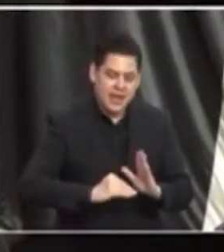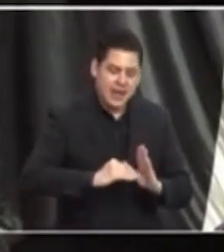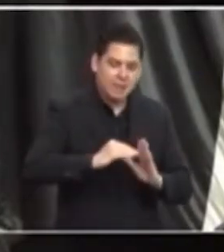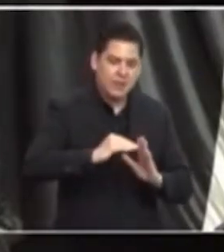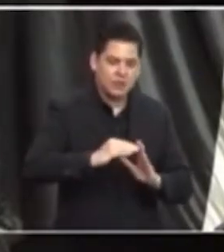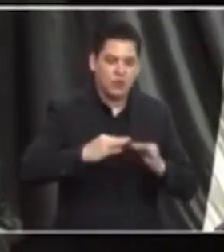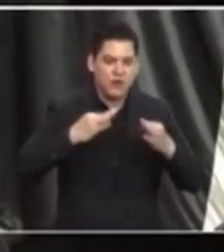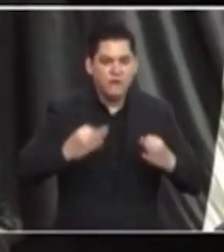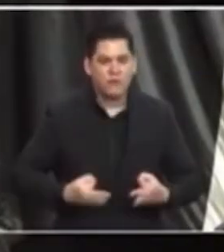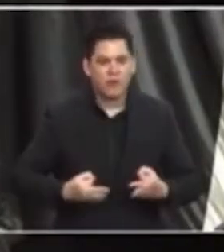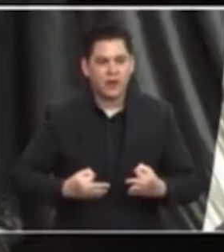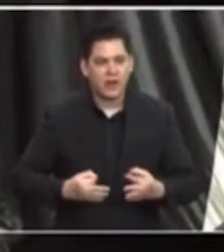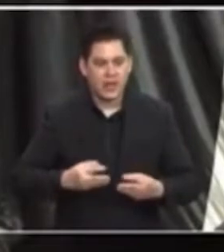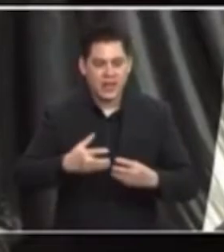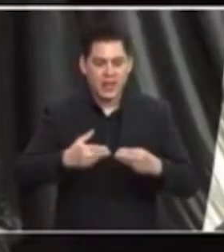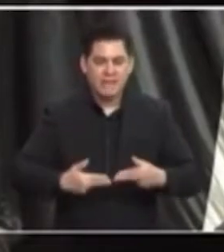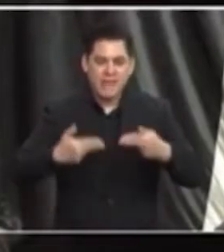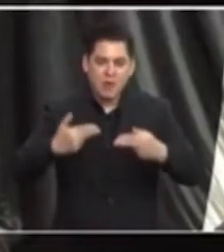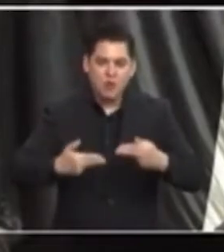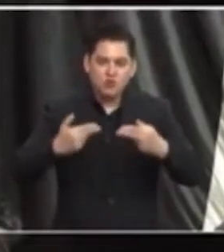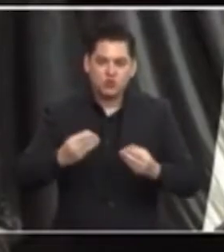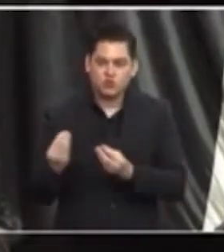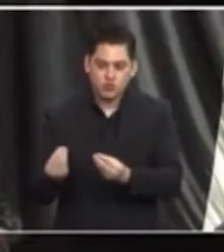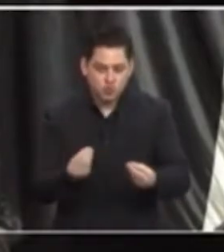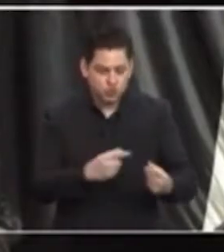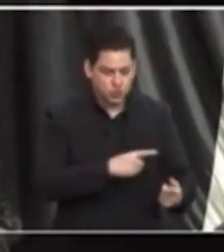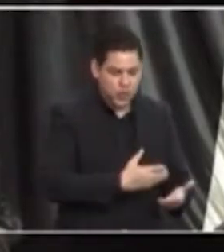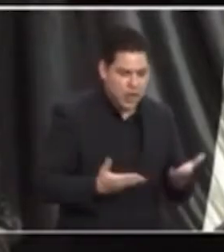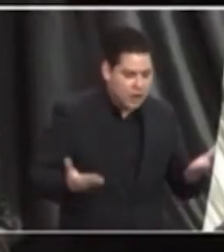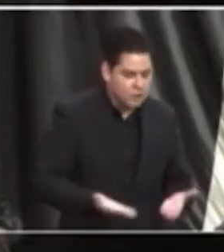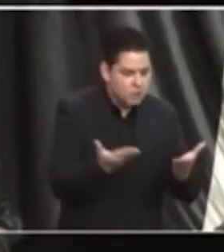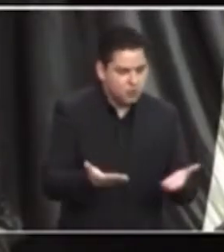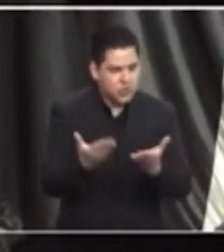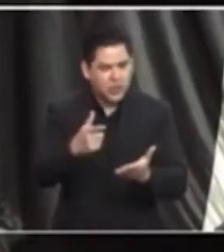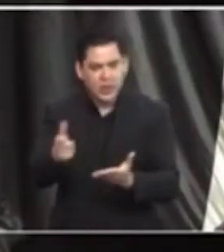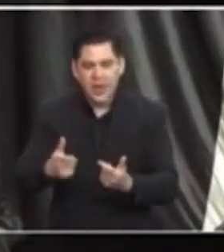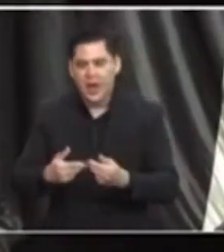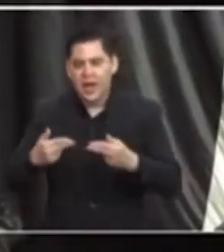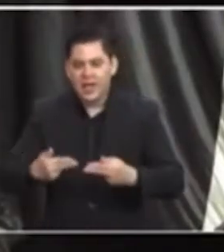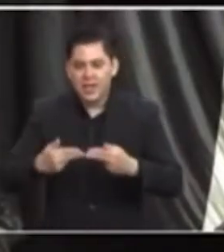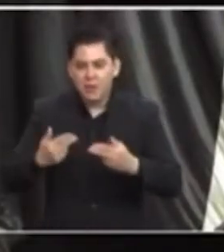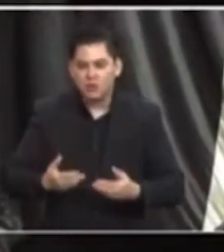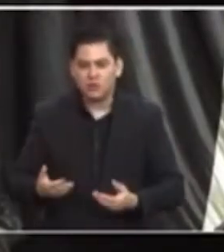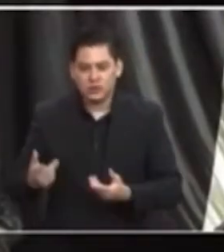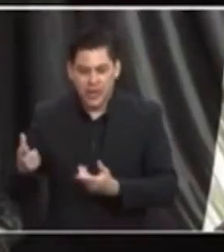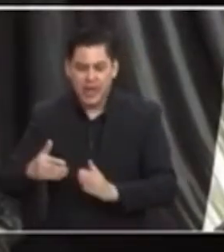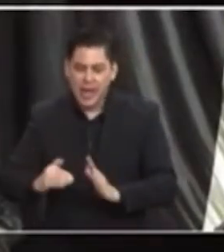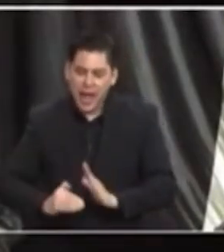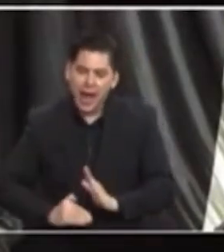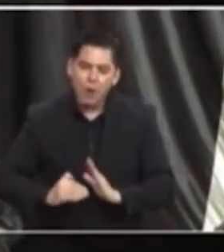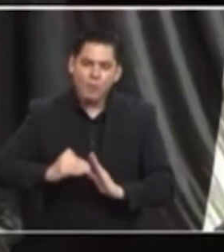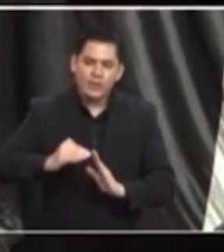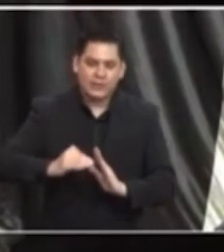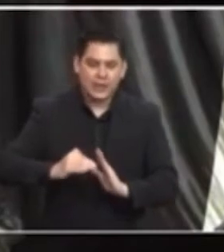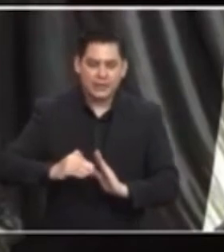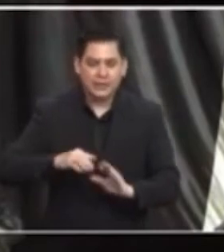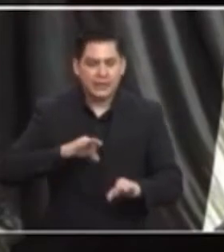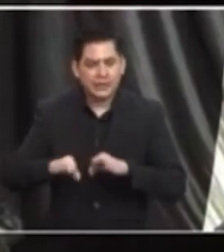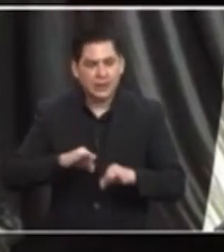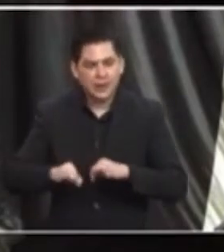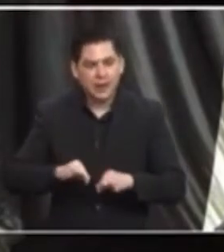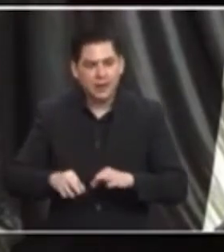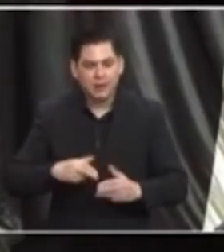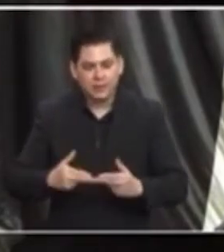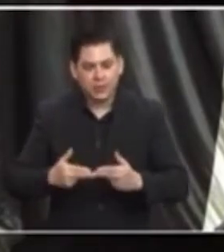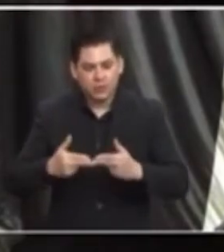formalidad de muchas empresas e impulsaría a muchas otras a aumentar su plantilla laboral y su